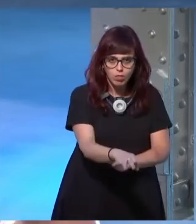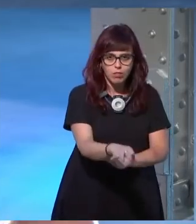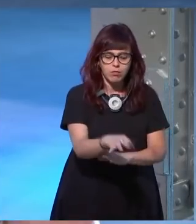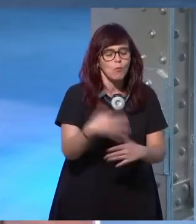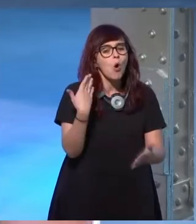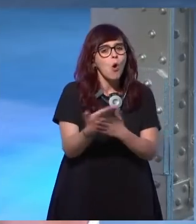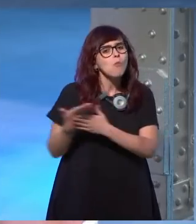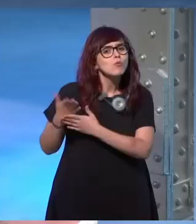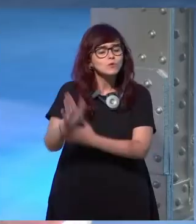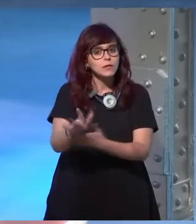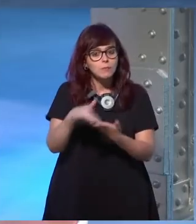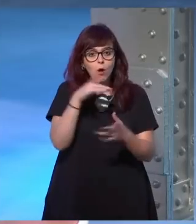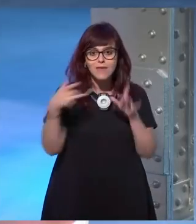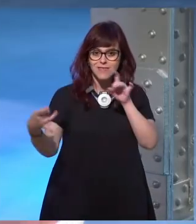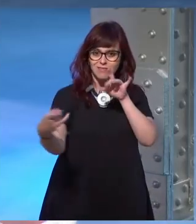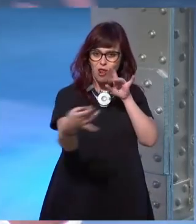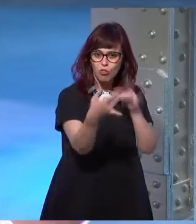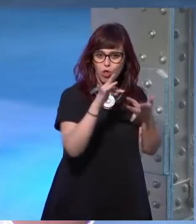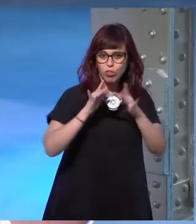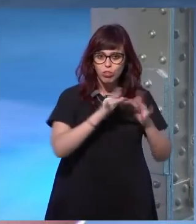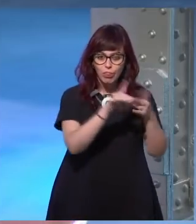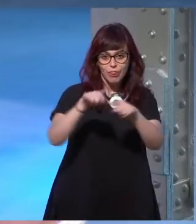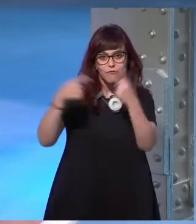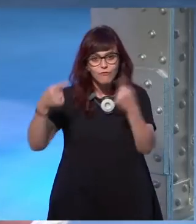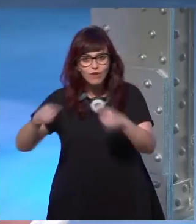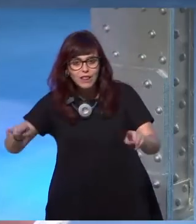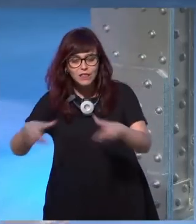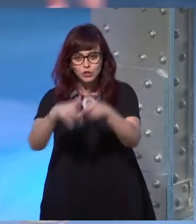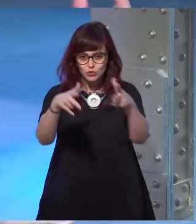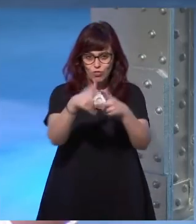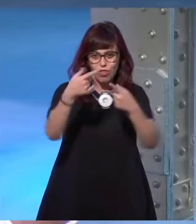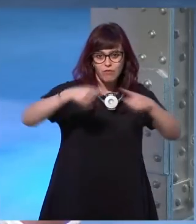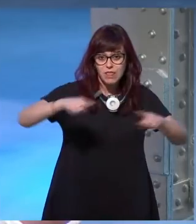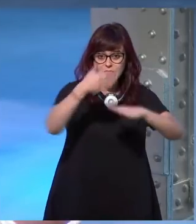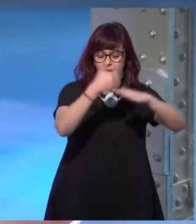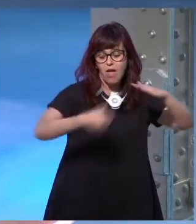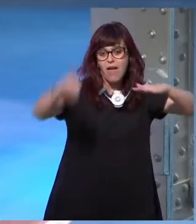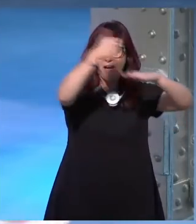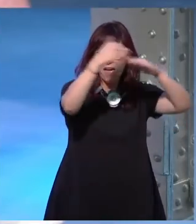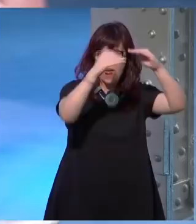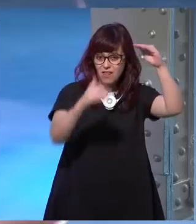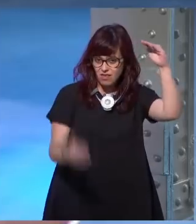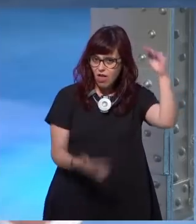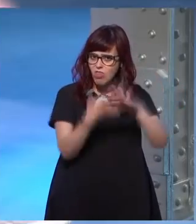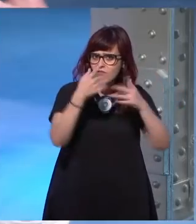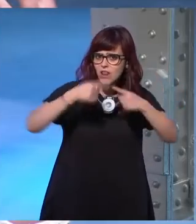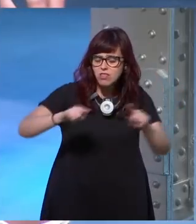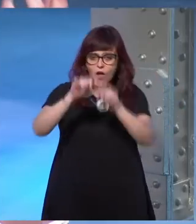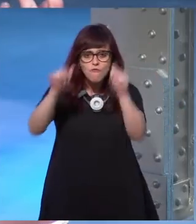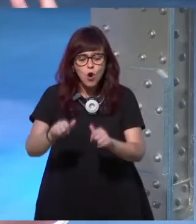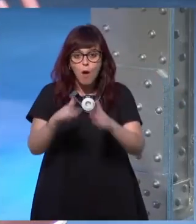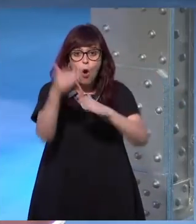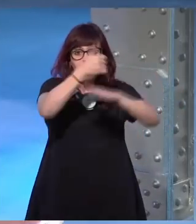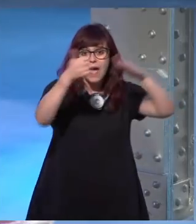mostrar cómo podemos tener interacciones distintas sociedades diferentes jerarquías distintas o sin